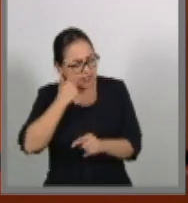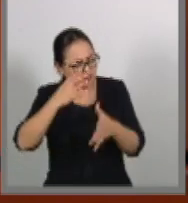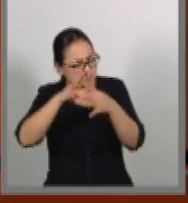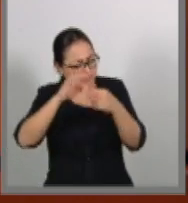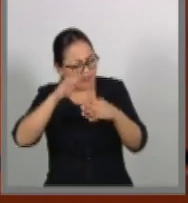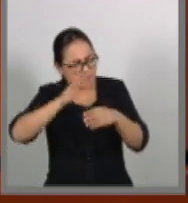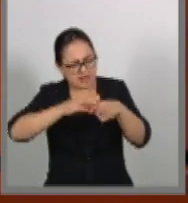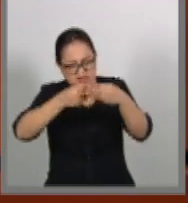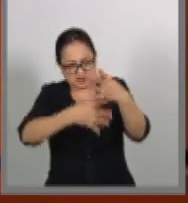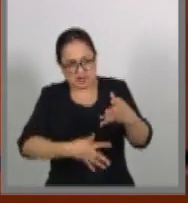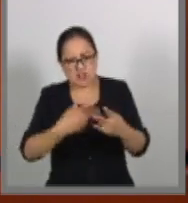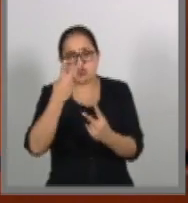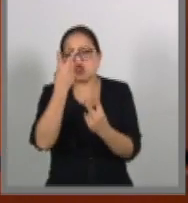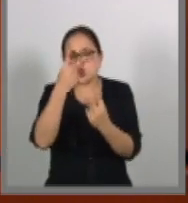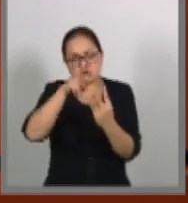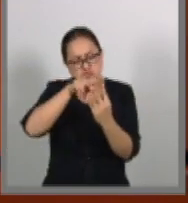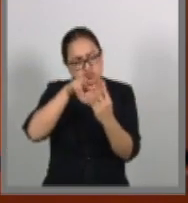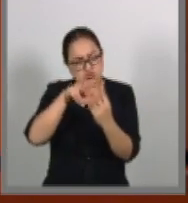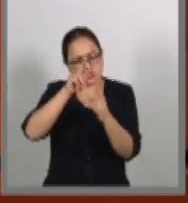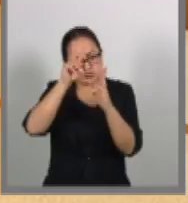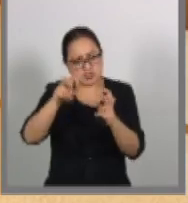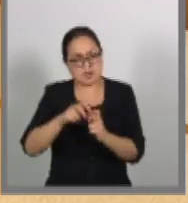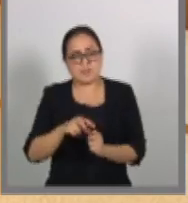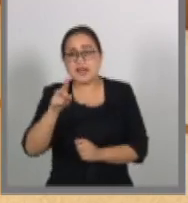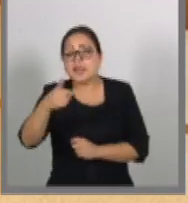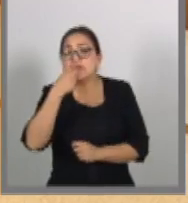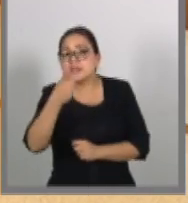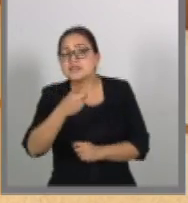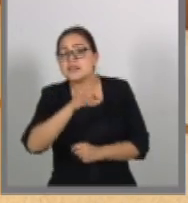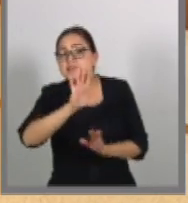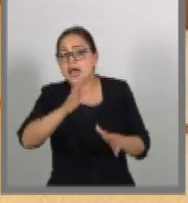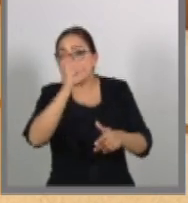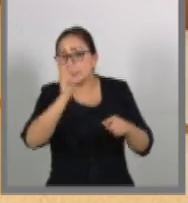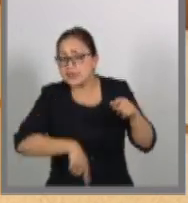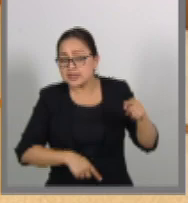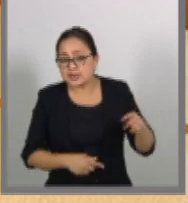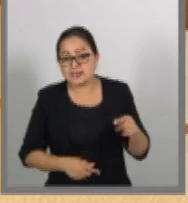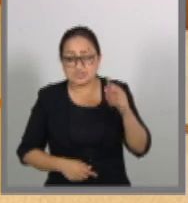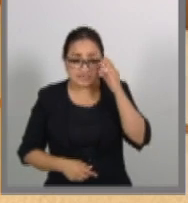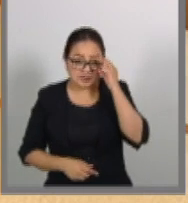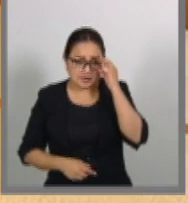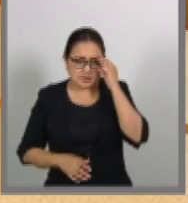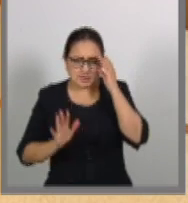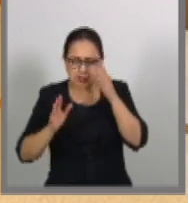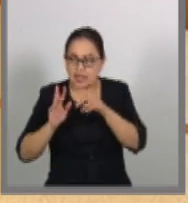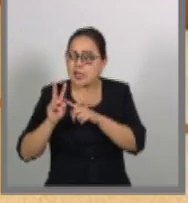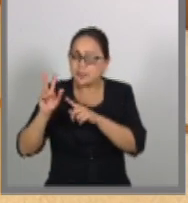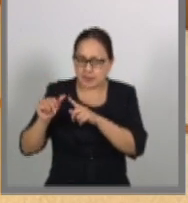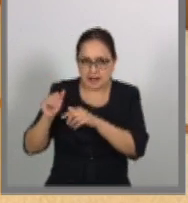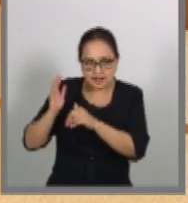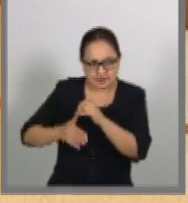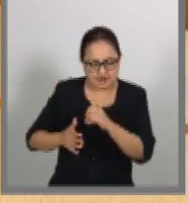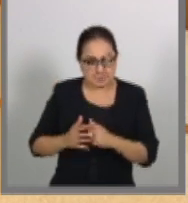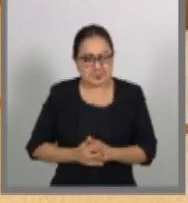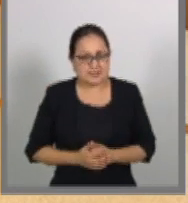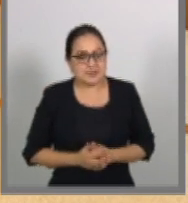les voy a platicar dos cosas que habían dicho que las iban a quitar. Ya termino. Gracias.